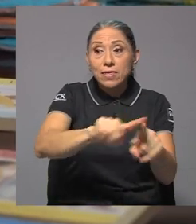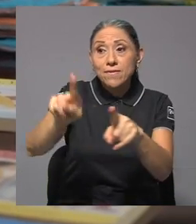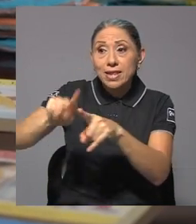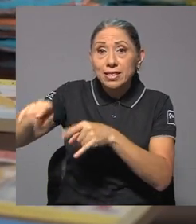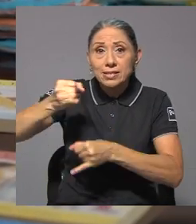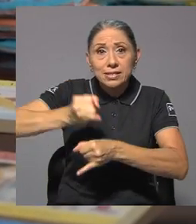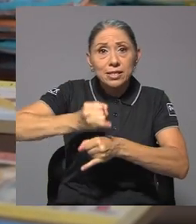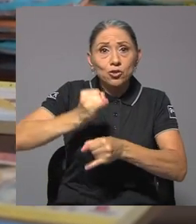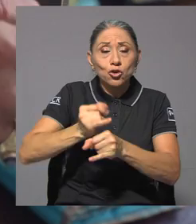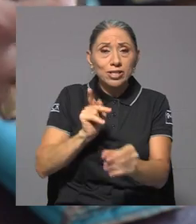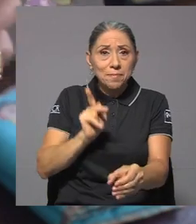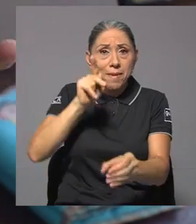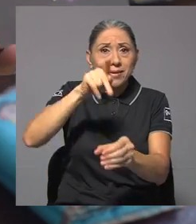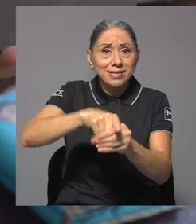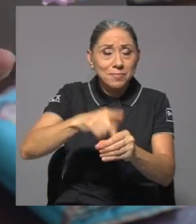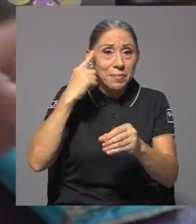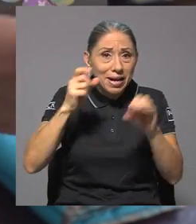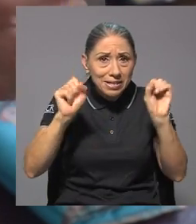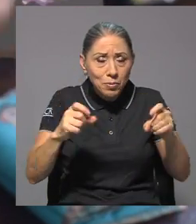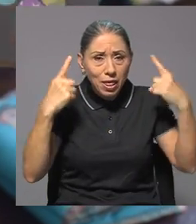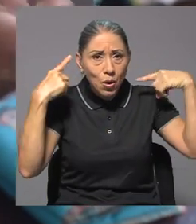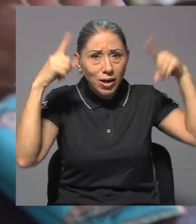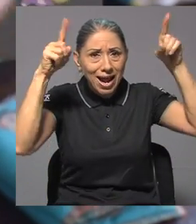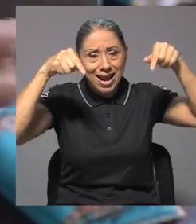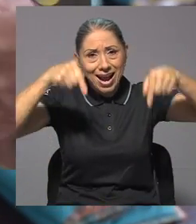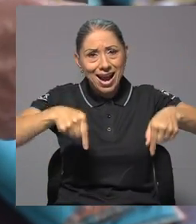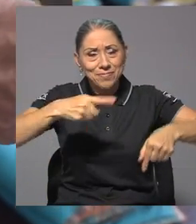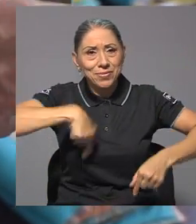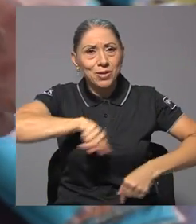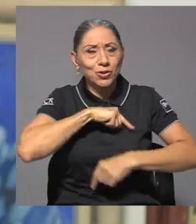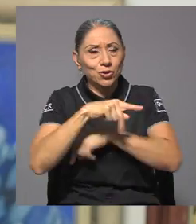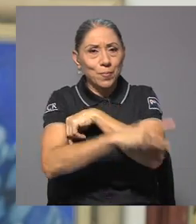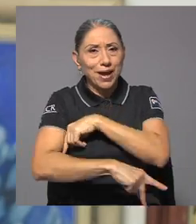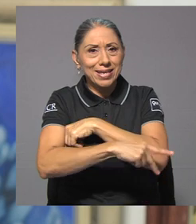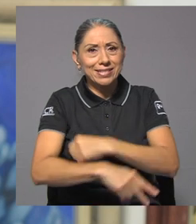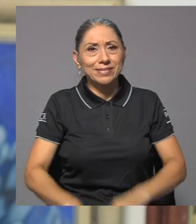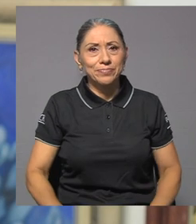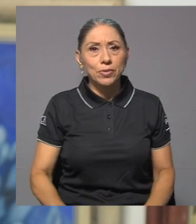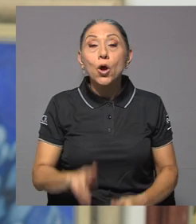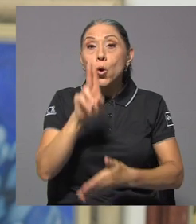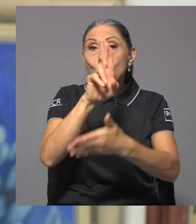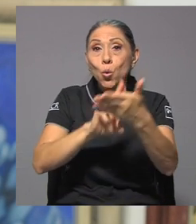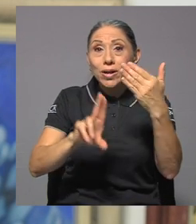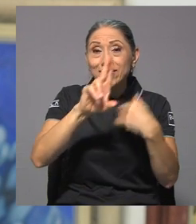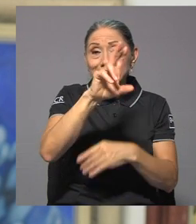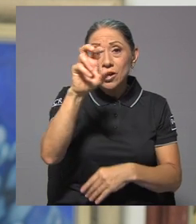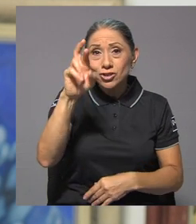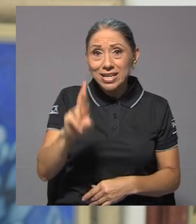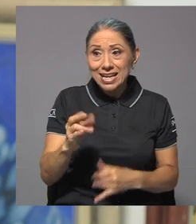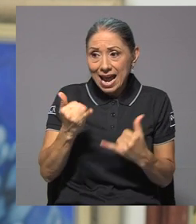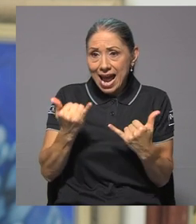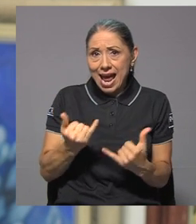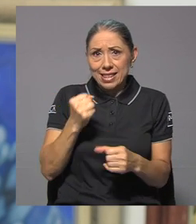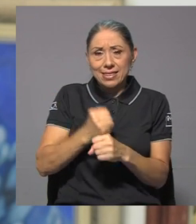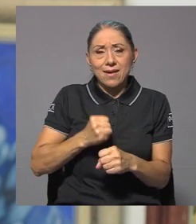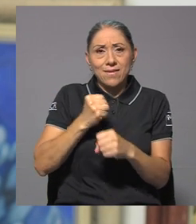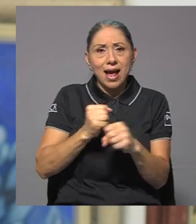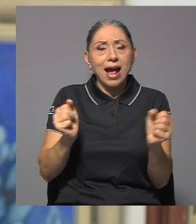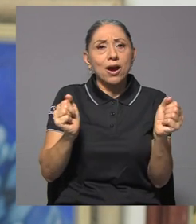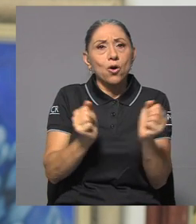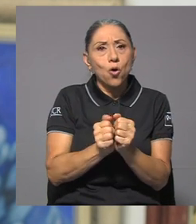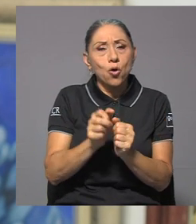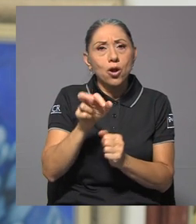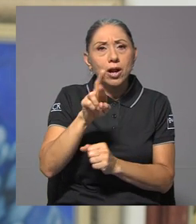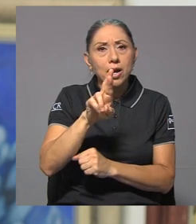interinstitucional para su concreción en nuestro país. La Universidad de Costa Rica trabaja en este momento